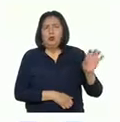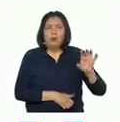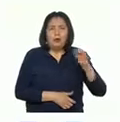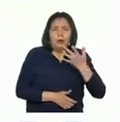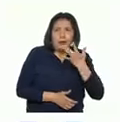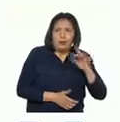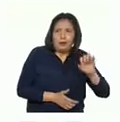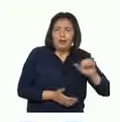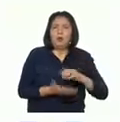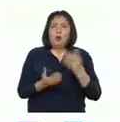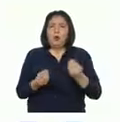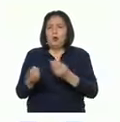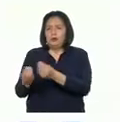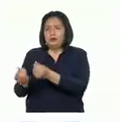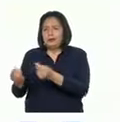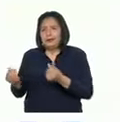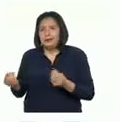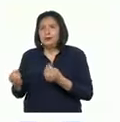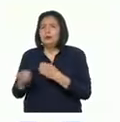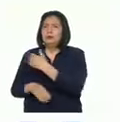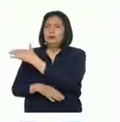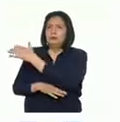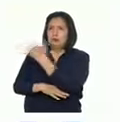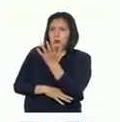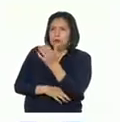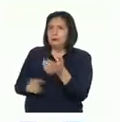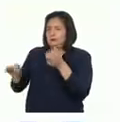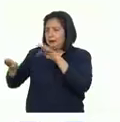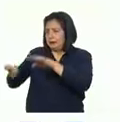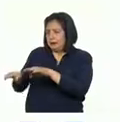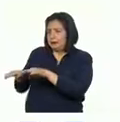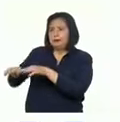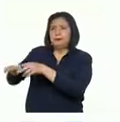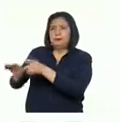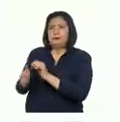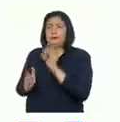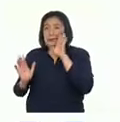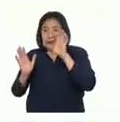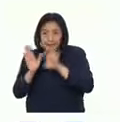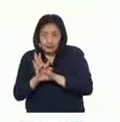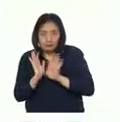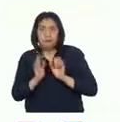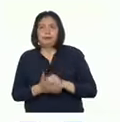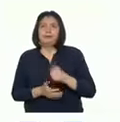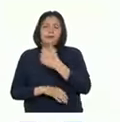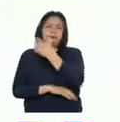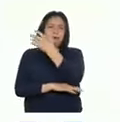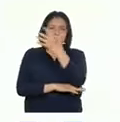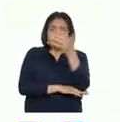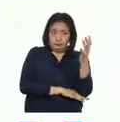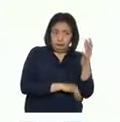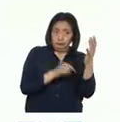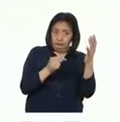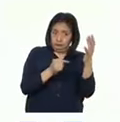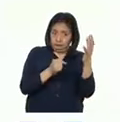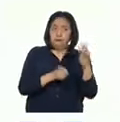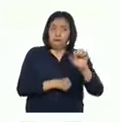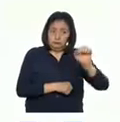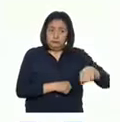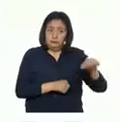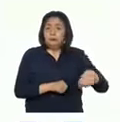terrestre como los bosques, praderas o valles. Por ejemplo, el bosque es un